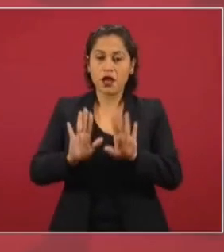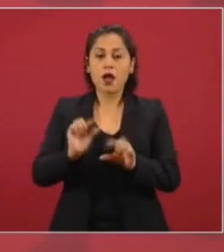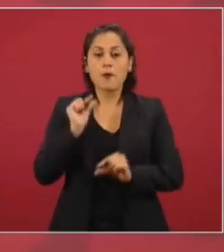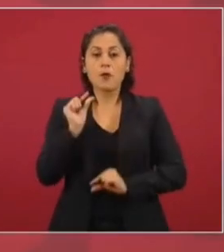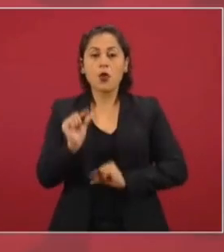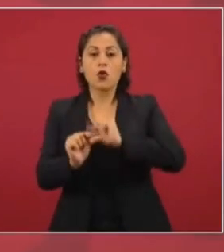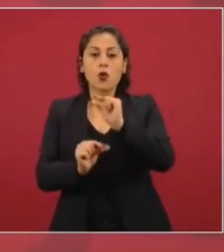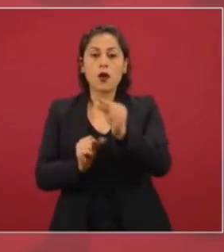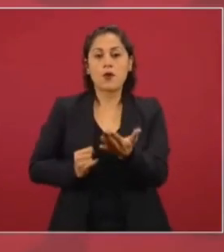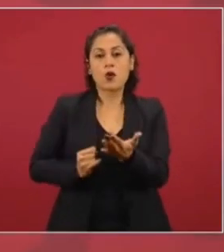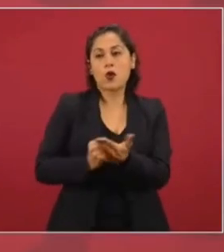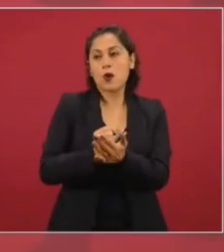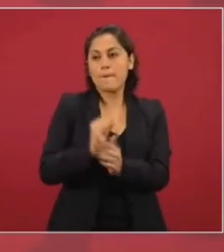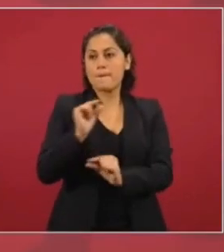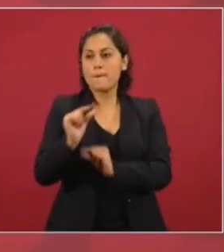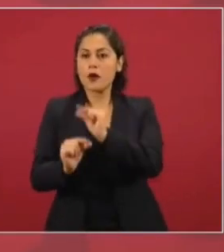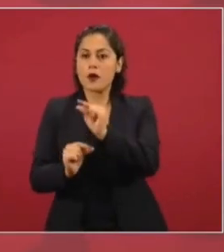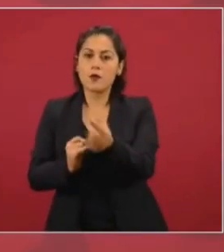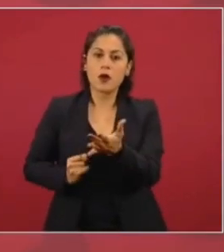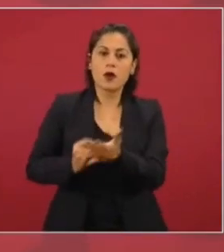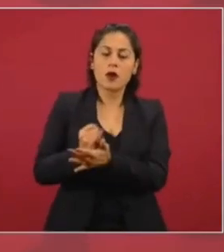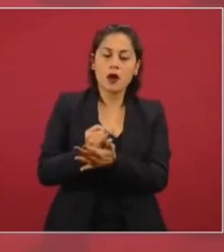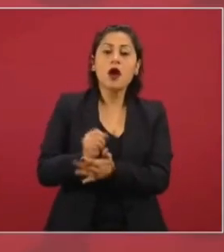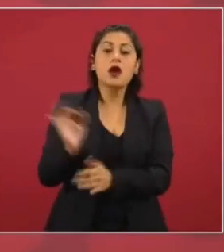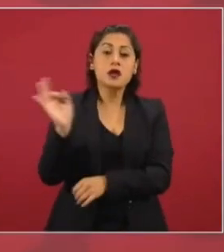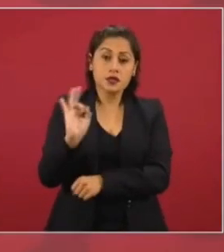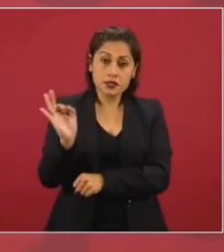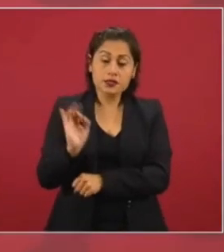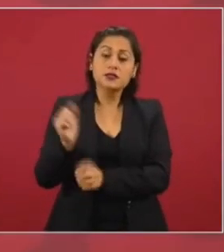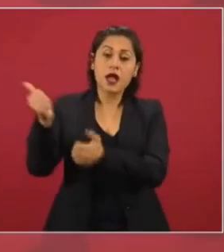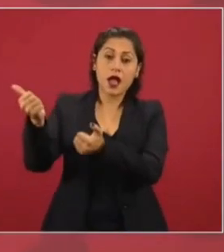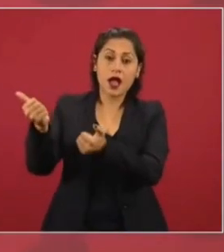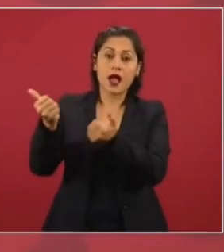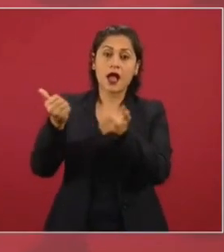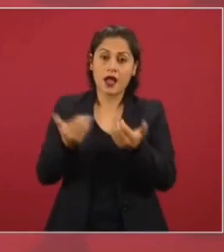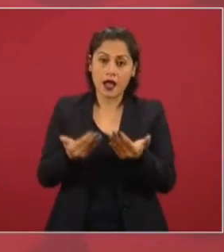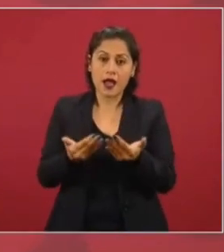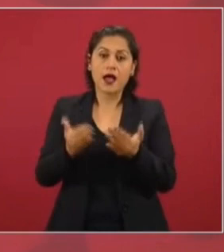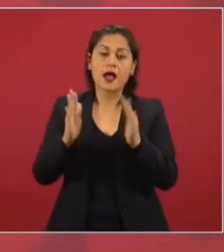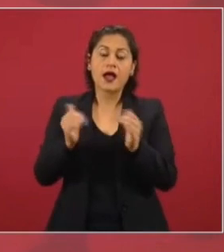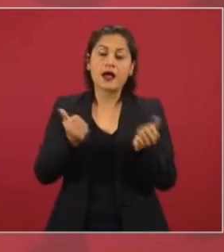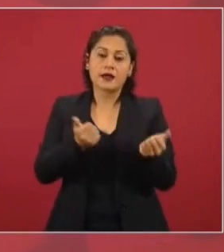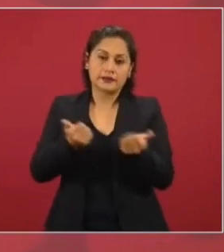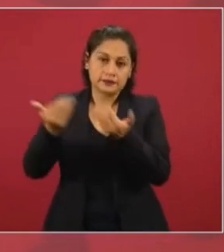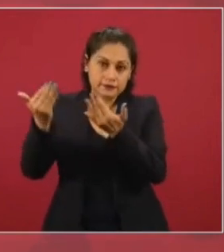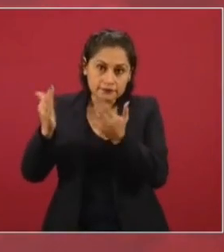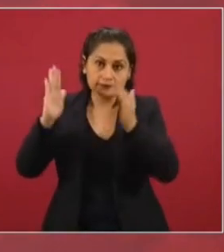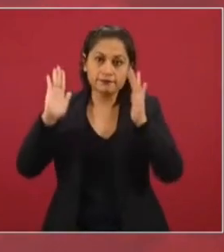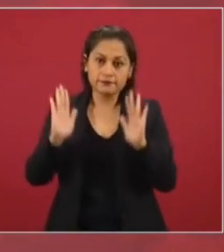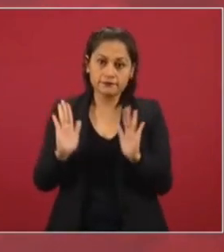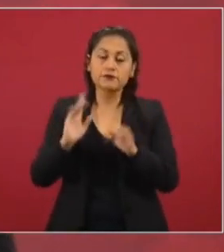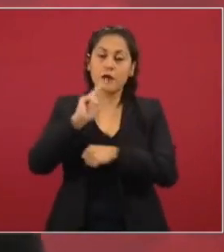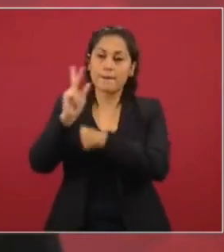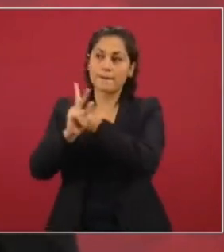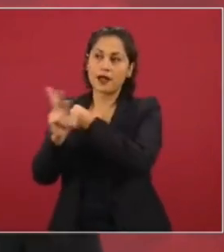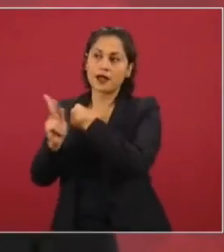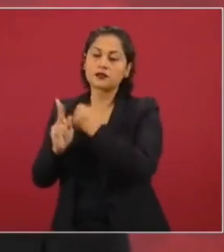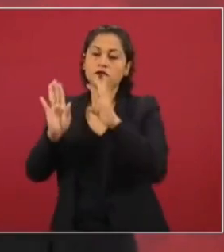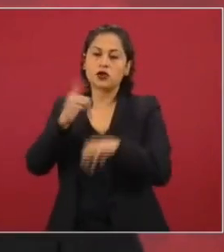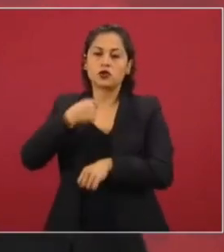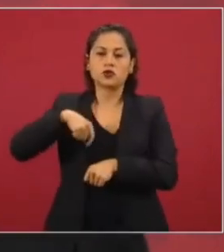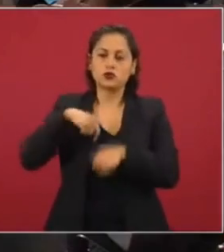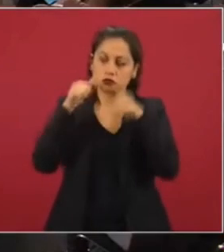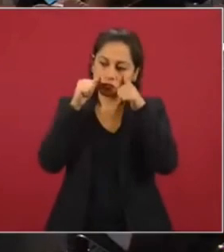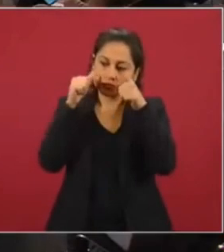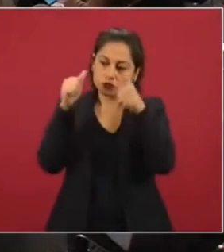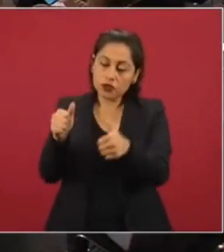procederá la extradición. Nosotros estamos listos para eso y estamos muy cerca de la Fiscalía General de la República, que es quien lleva el proceso. Eso es lo que